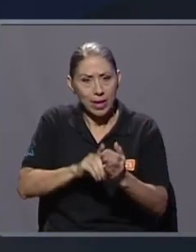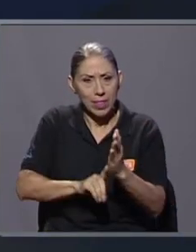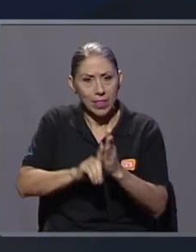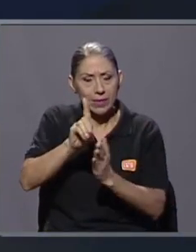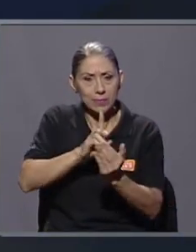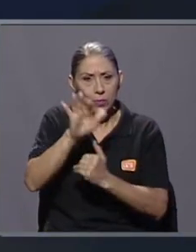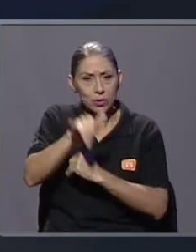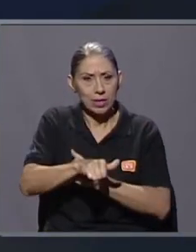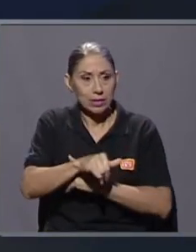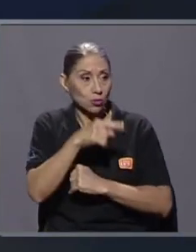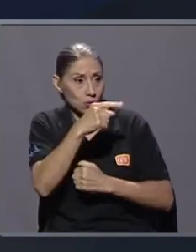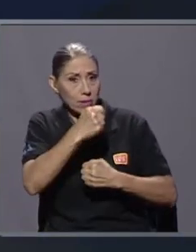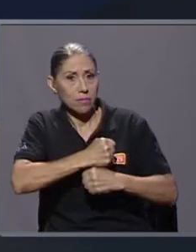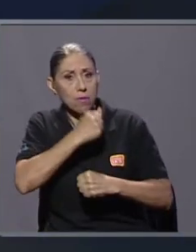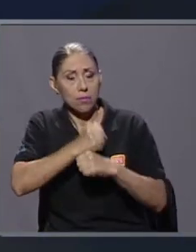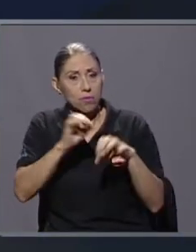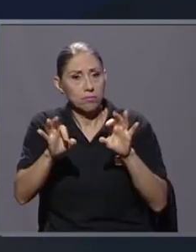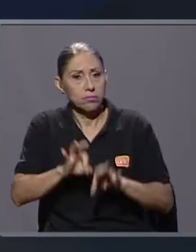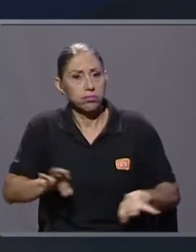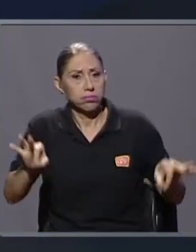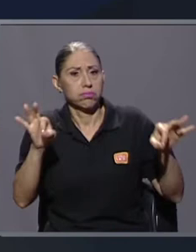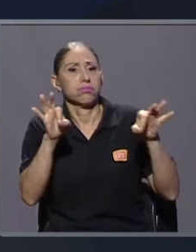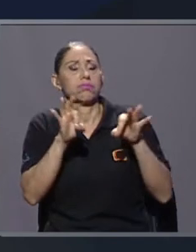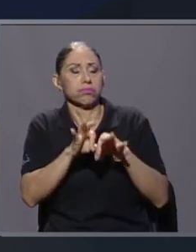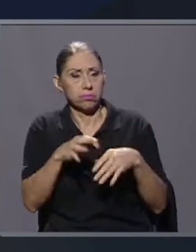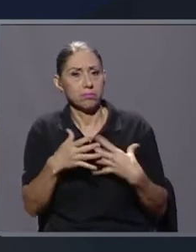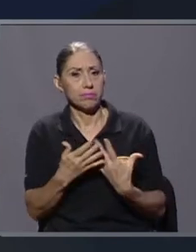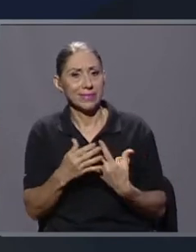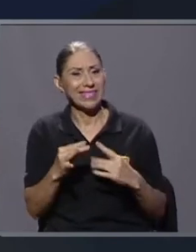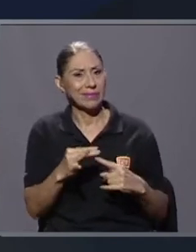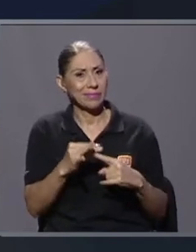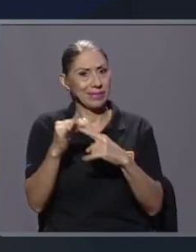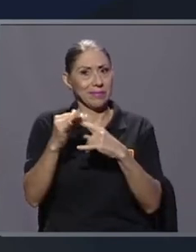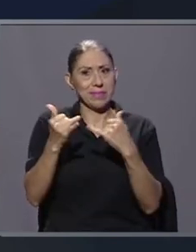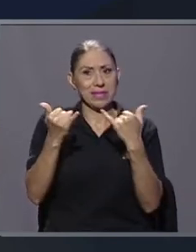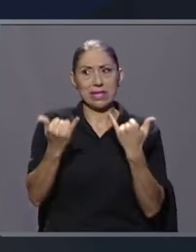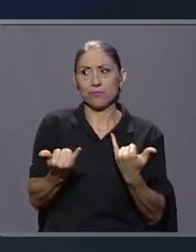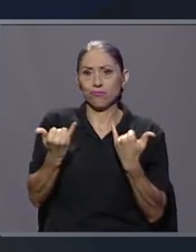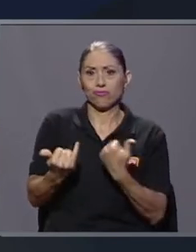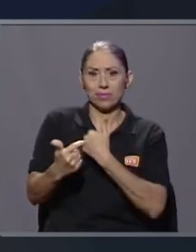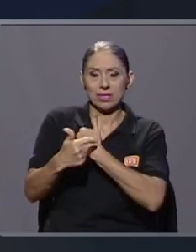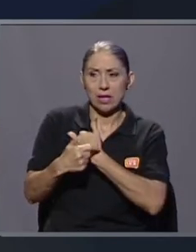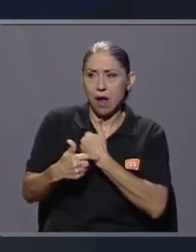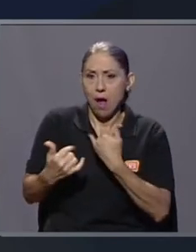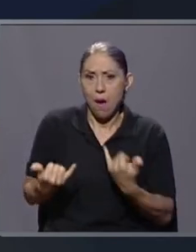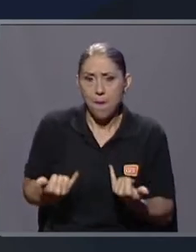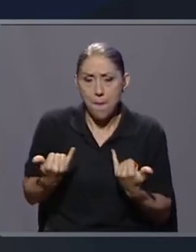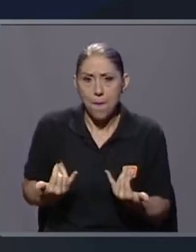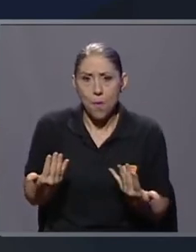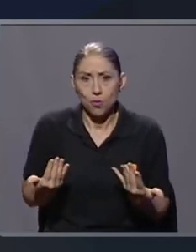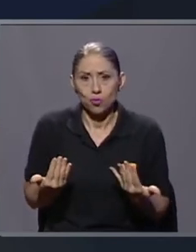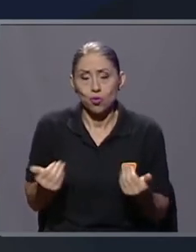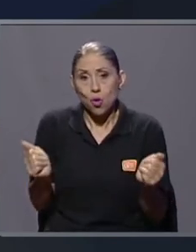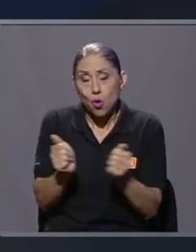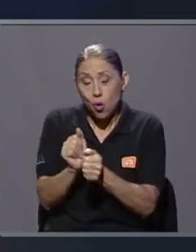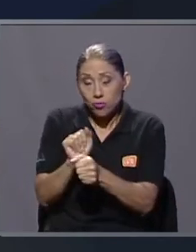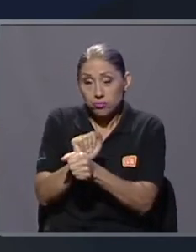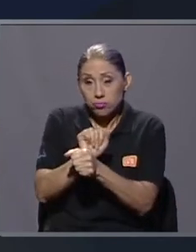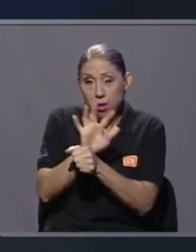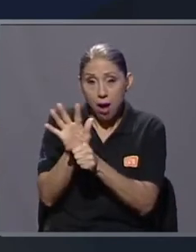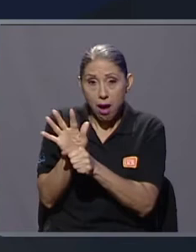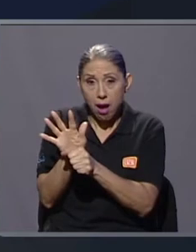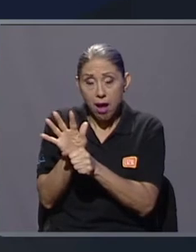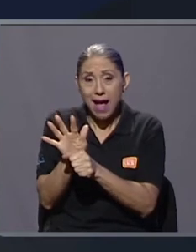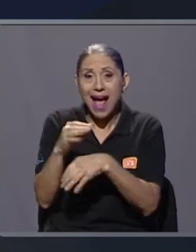labor destacada en este sentido máxime, cuando en los tiempos modernos en que estamos, la pandemia nos ha hecho